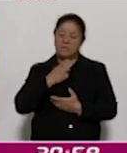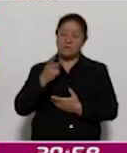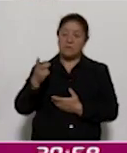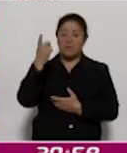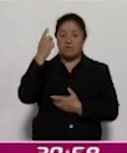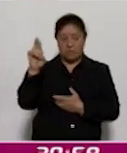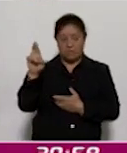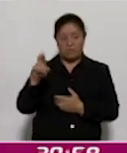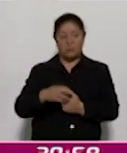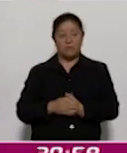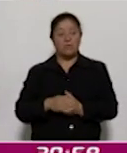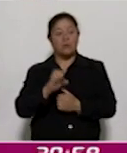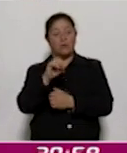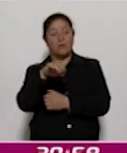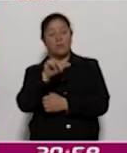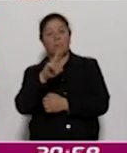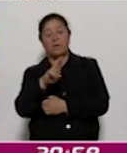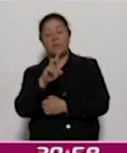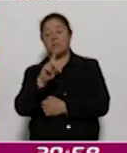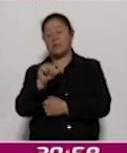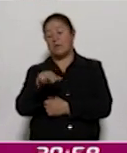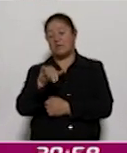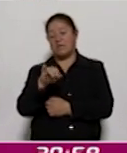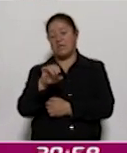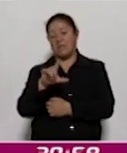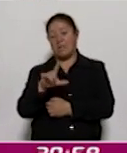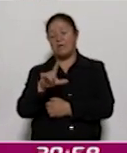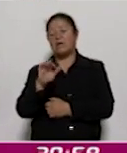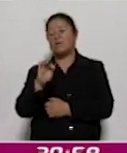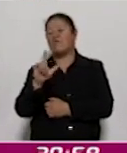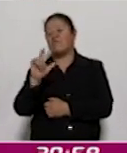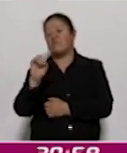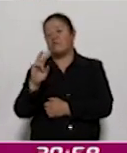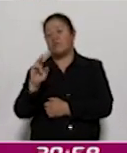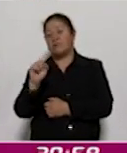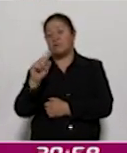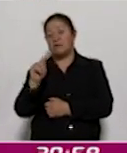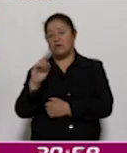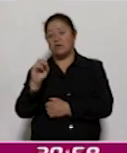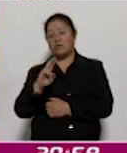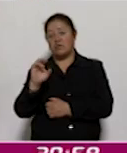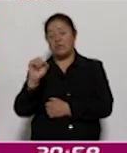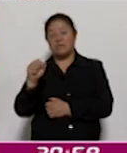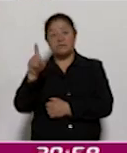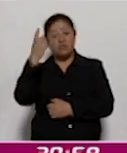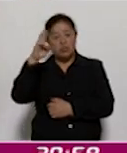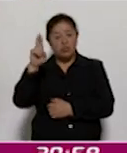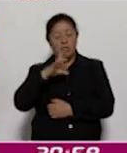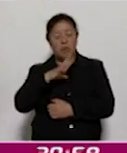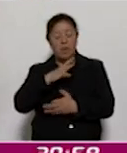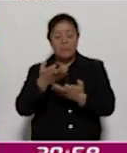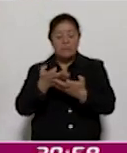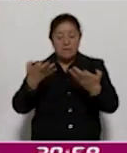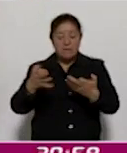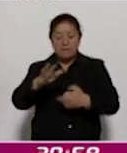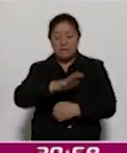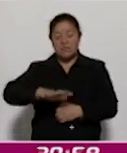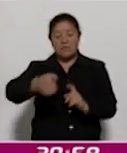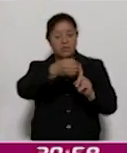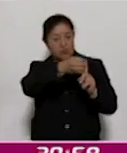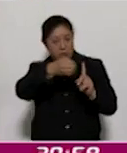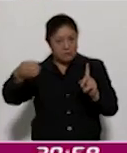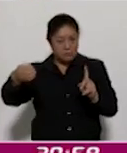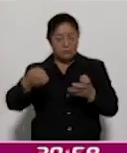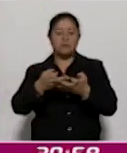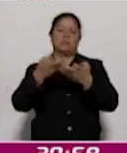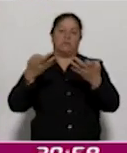doctor Omar Daniel Flores Torres, quien es doctor en territorialidad y ordenamiento